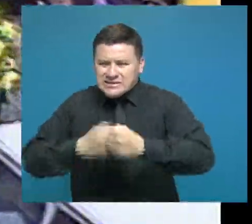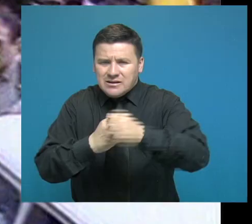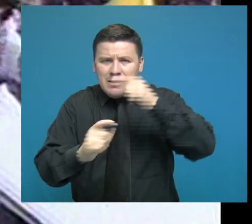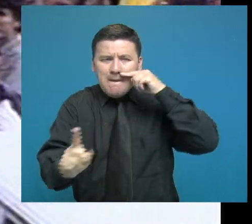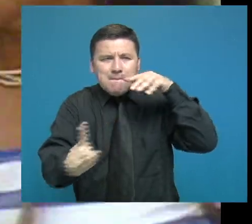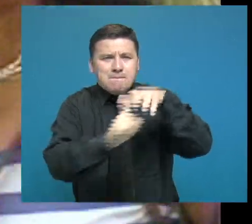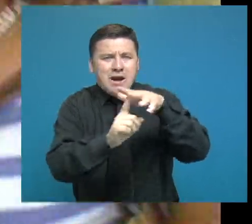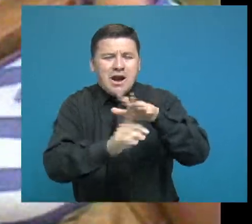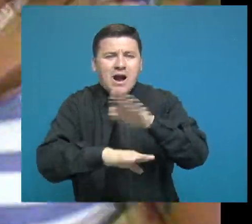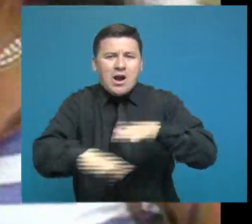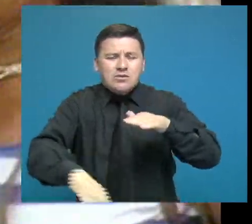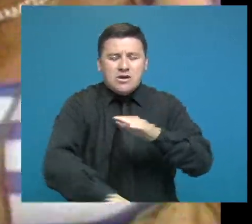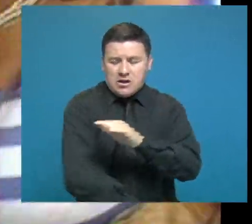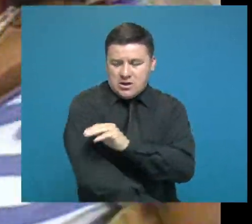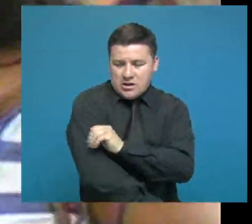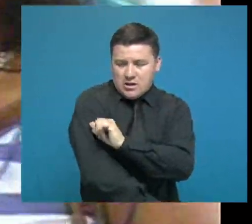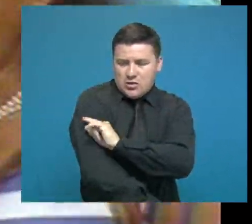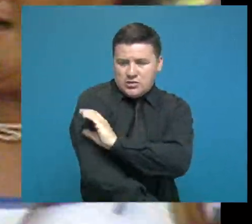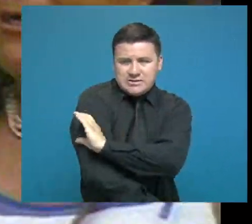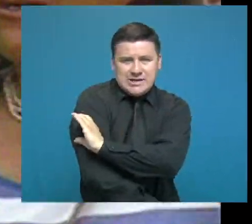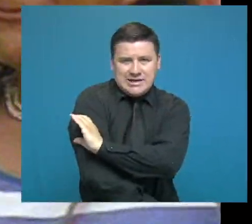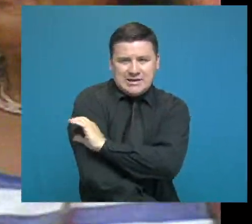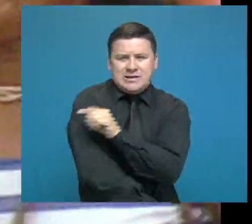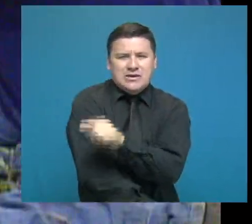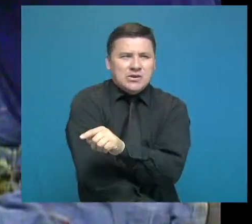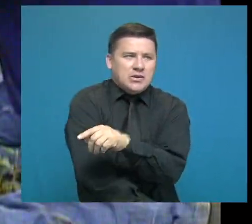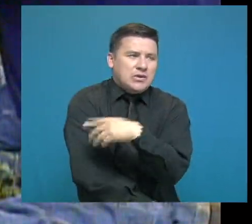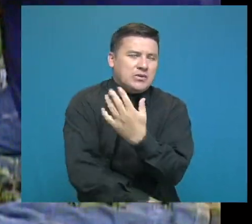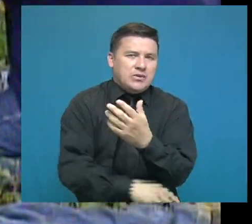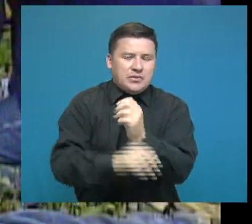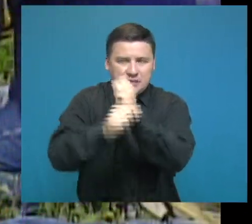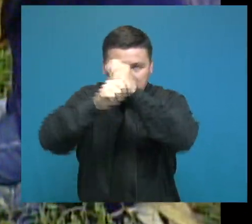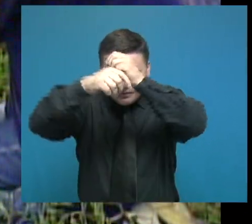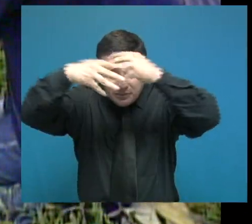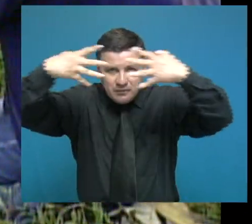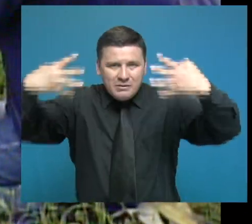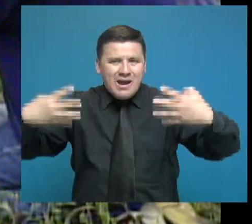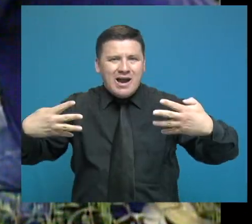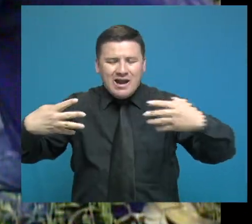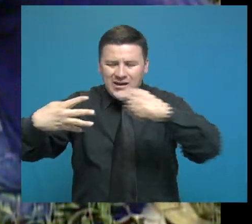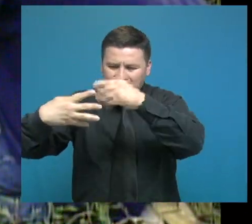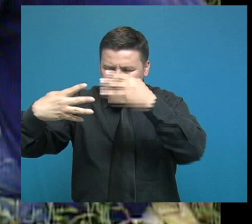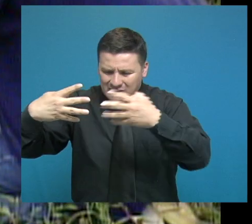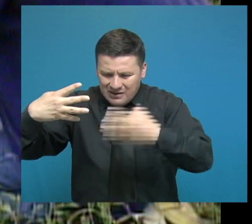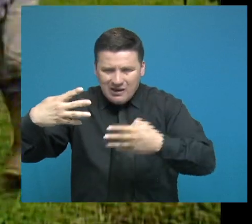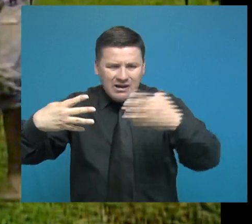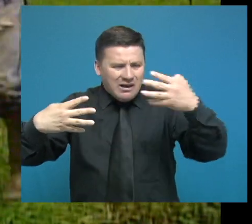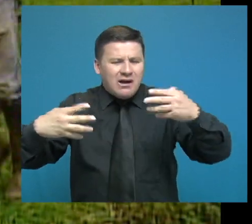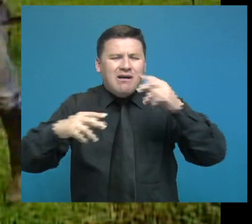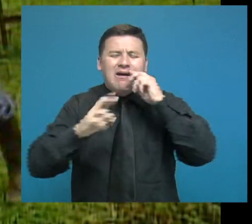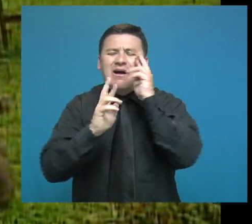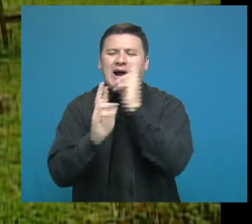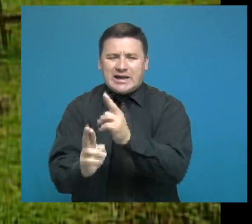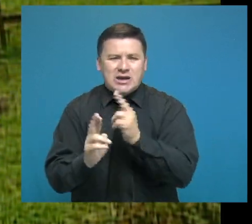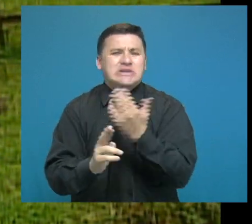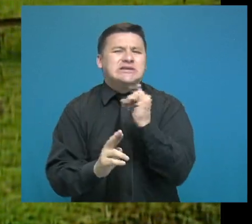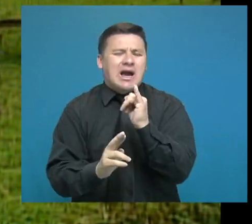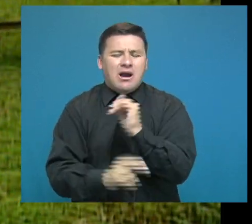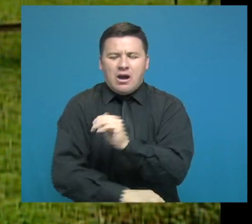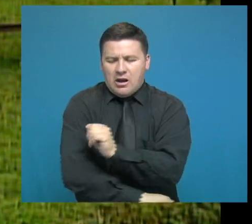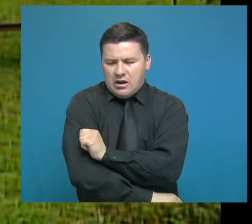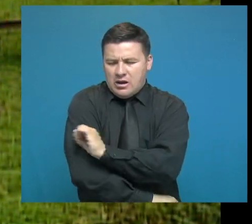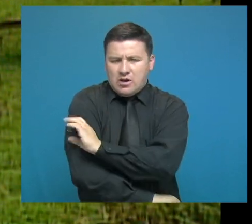Los daños y las afectaciones del paramilitarismo en el país hay que ponerlas en varias dimensiones. Los paramilitares han sido reconocidos